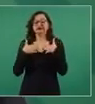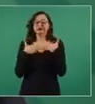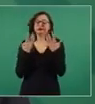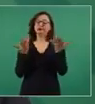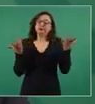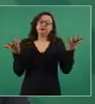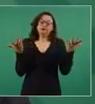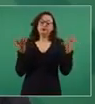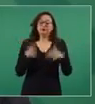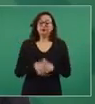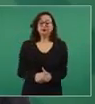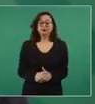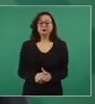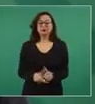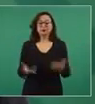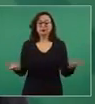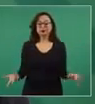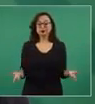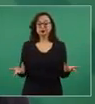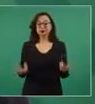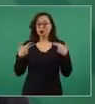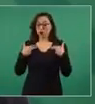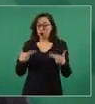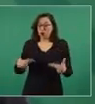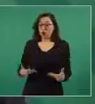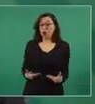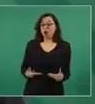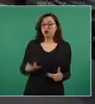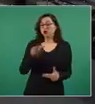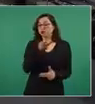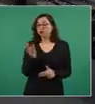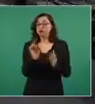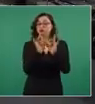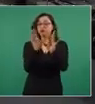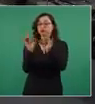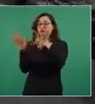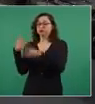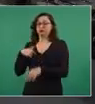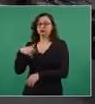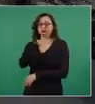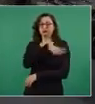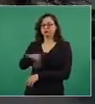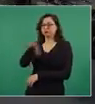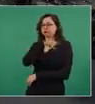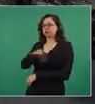Nada ajeno, nada humano nos es ajeno. Gracias, presidente. Muy bien.